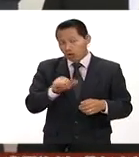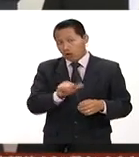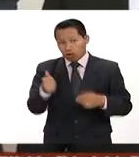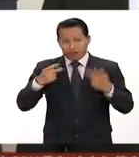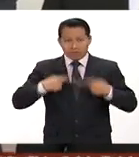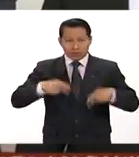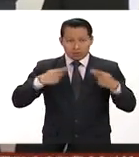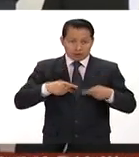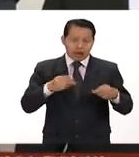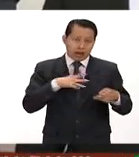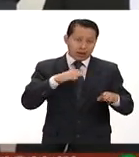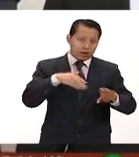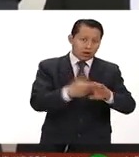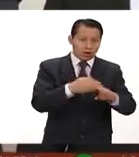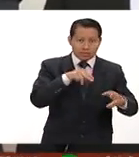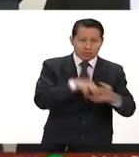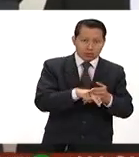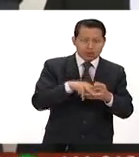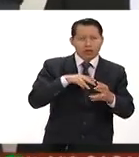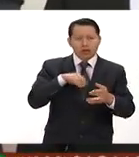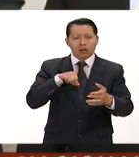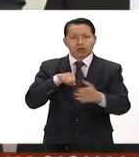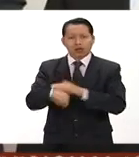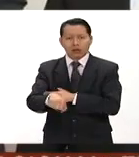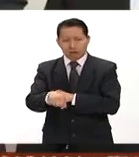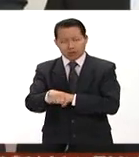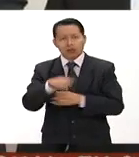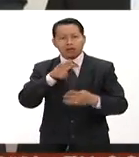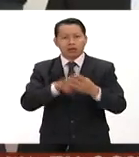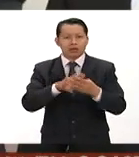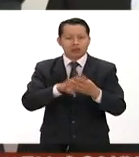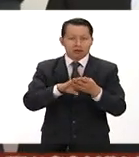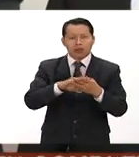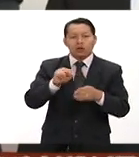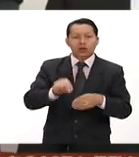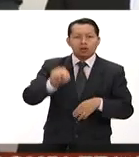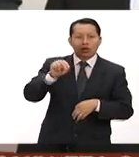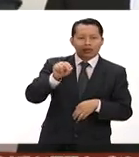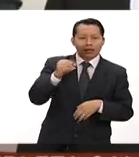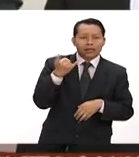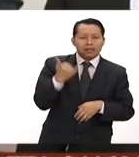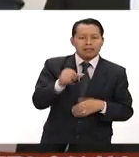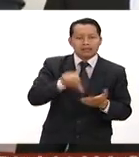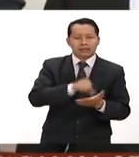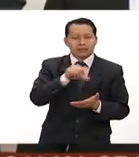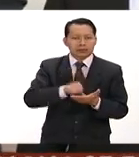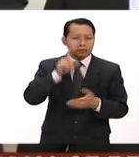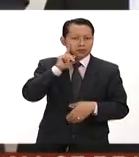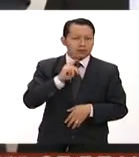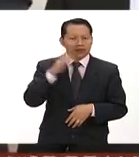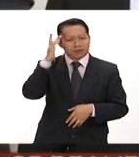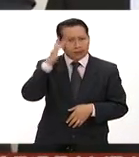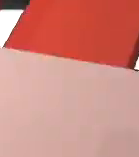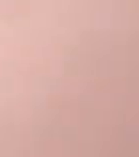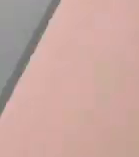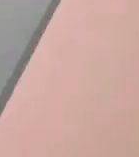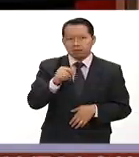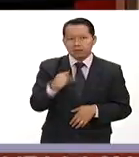ingresados al reclusorio preventivo Baronel Norte y al centro femenil de Santa Marta.